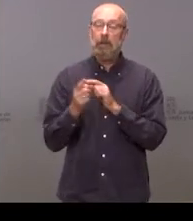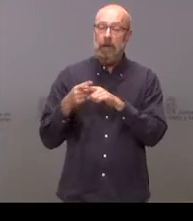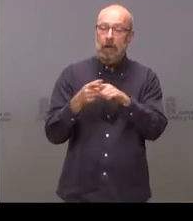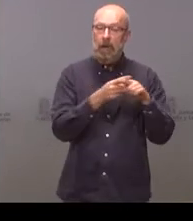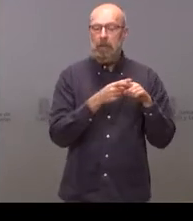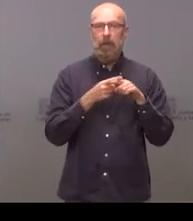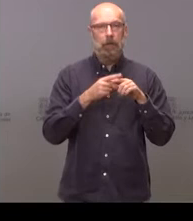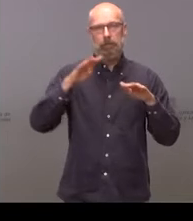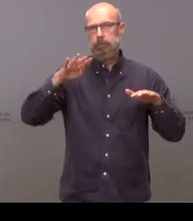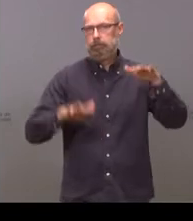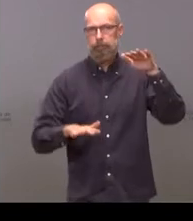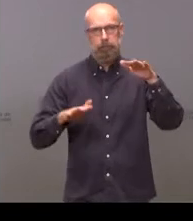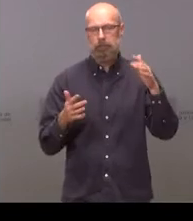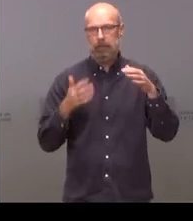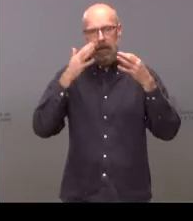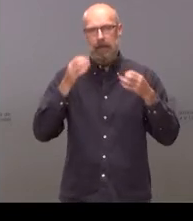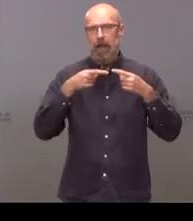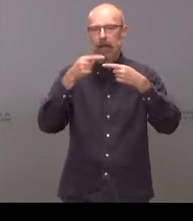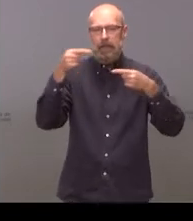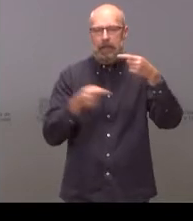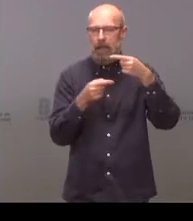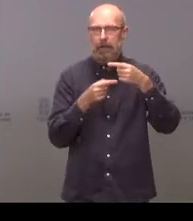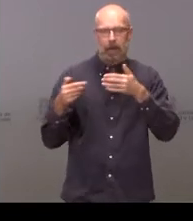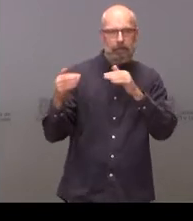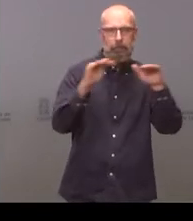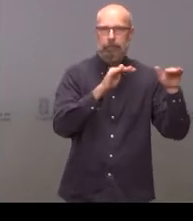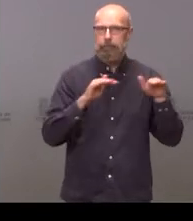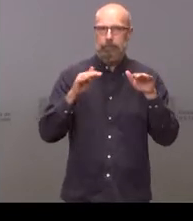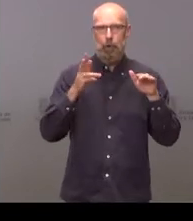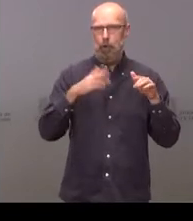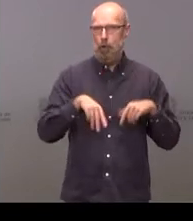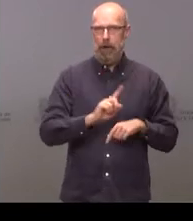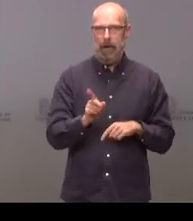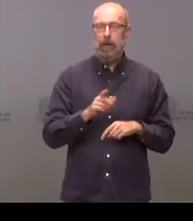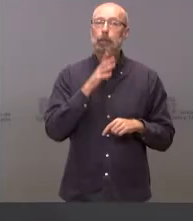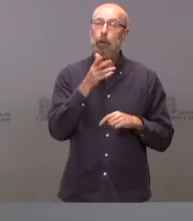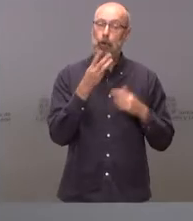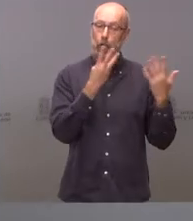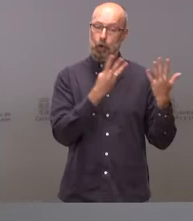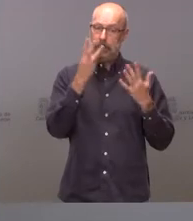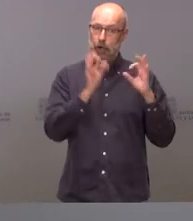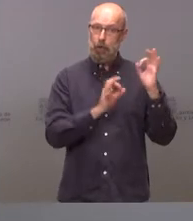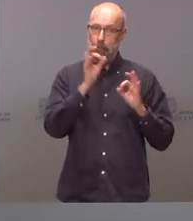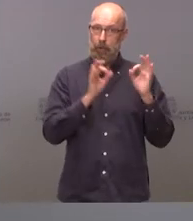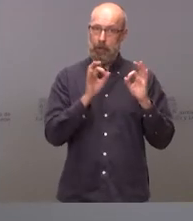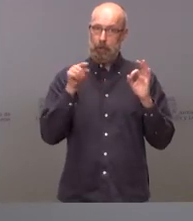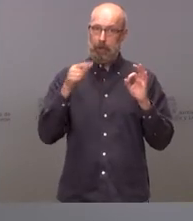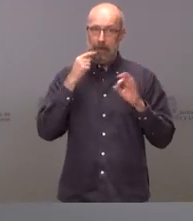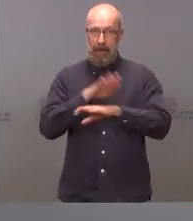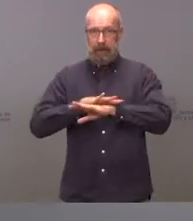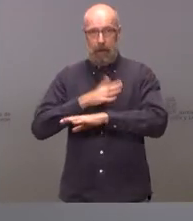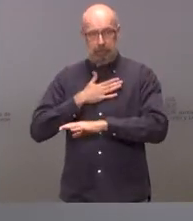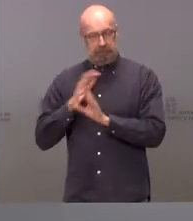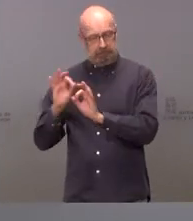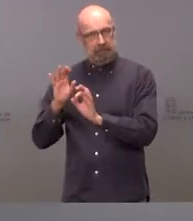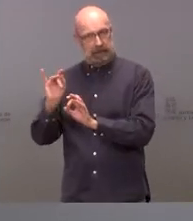desequilibrado de la distribución del déficit, porque el 88% de ese déficit se lo reserva el Estado para sí mismo, en